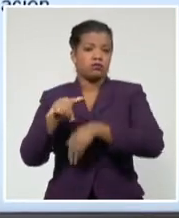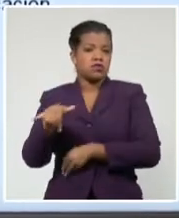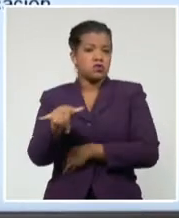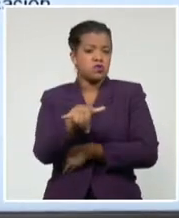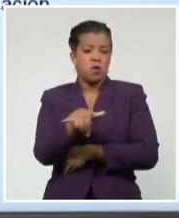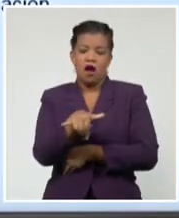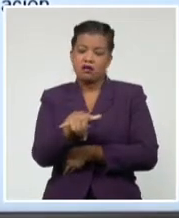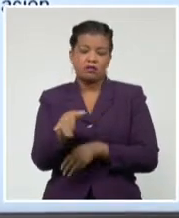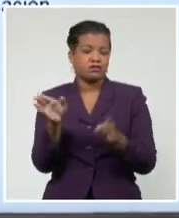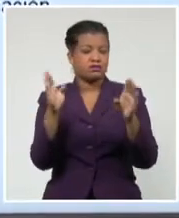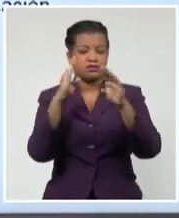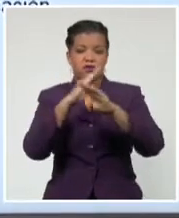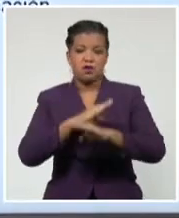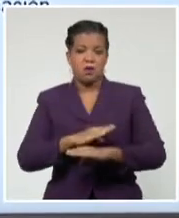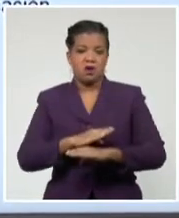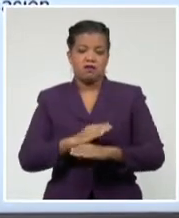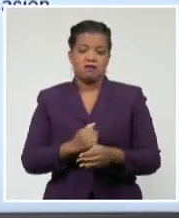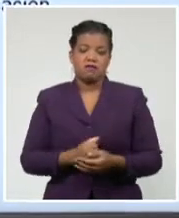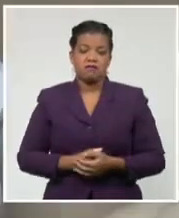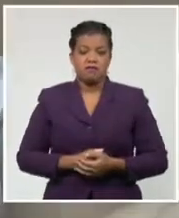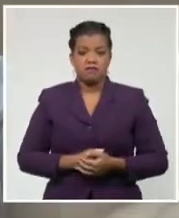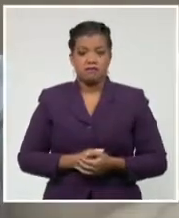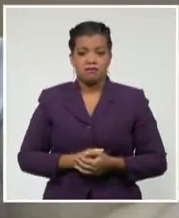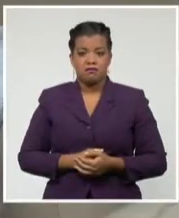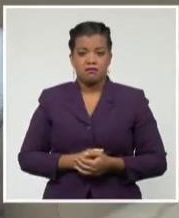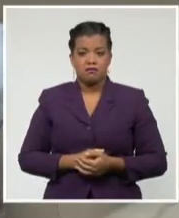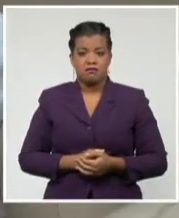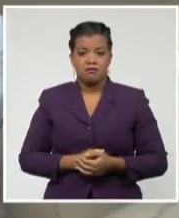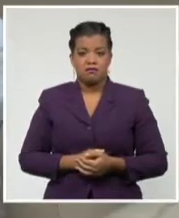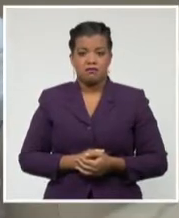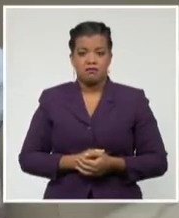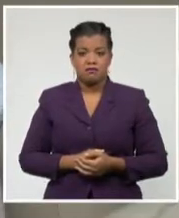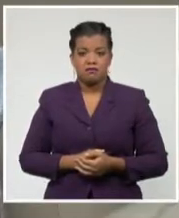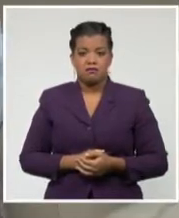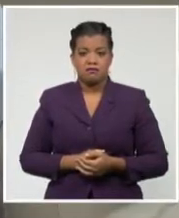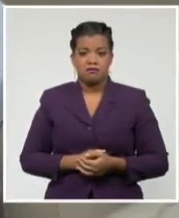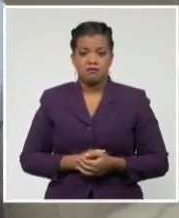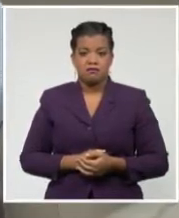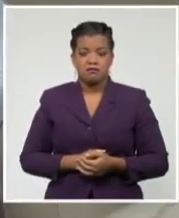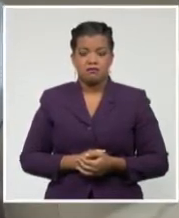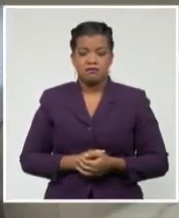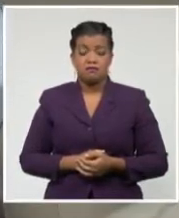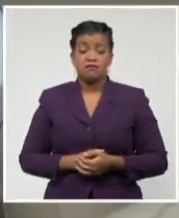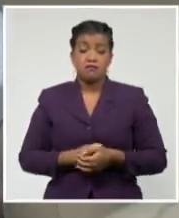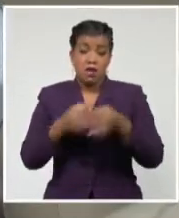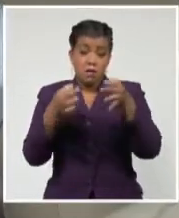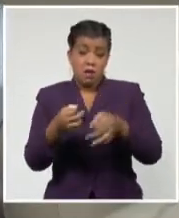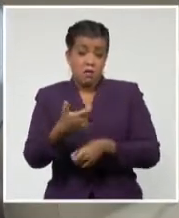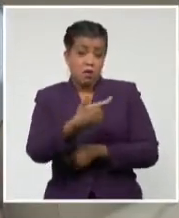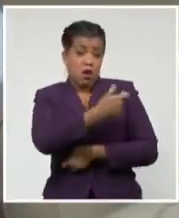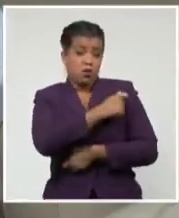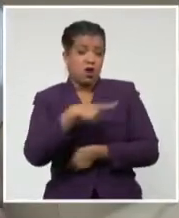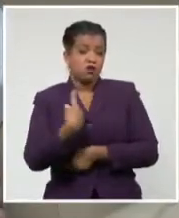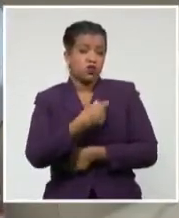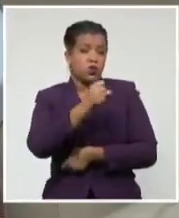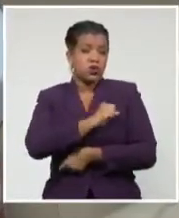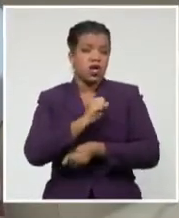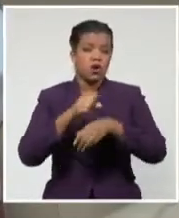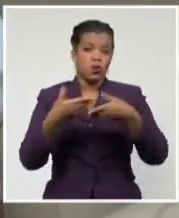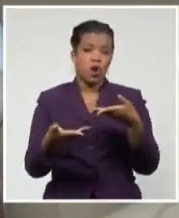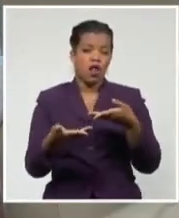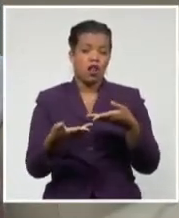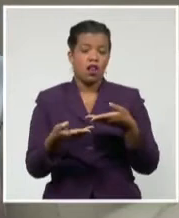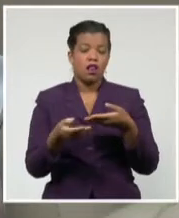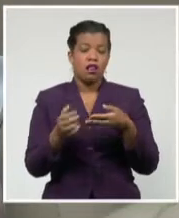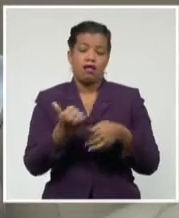desarrollan en el mundo contra la COVID-19. Las apuestas que estamos haciendo con esta vacuna conjugada es a tener los mismos efectos que se han tenido